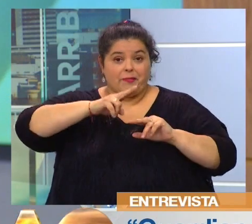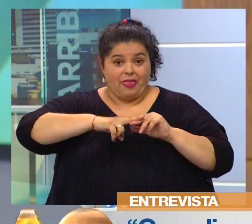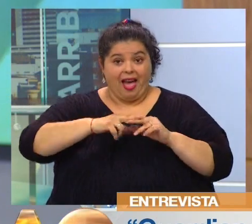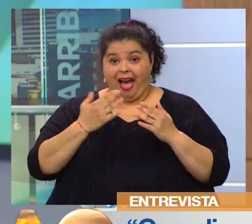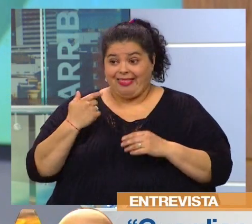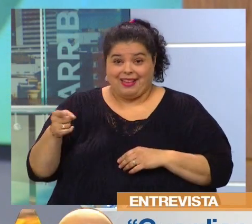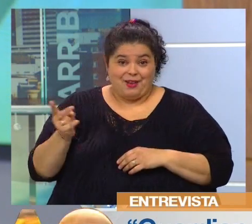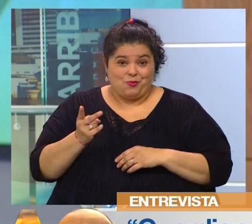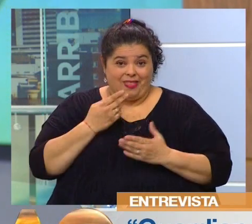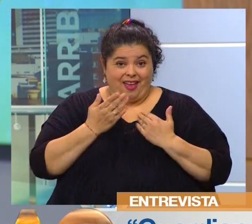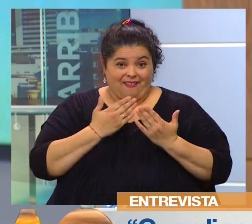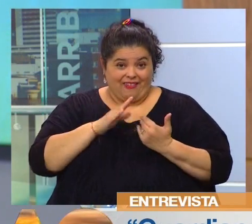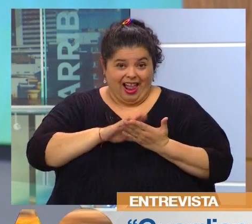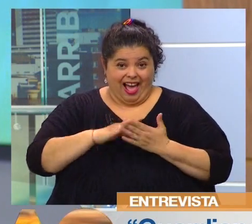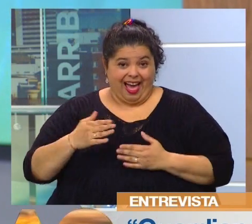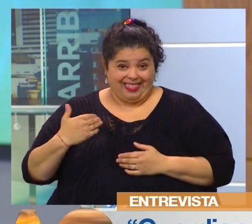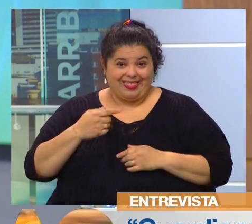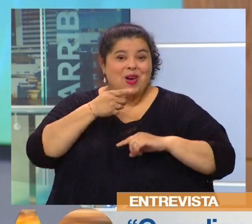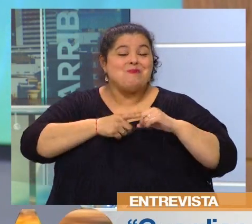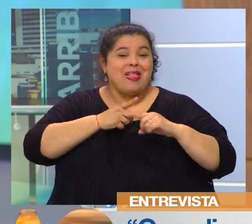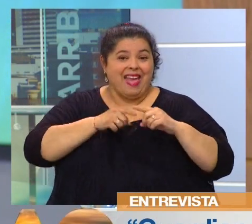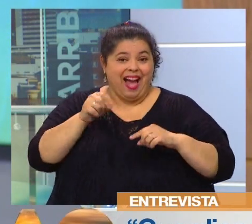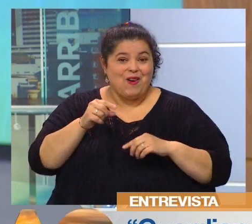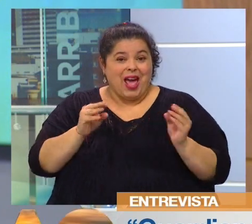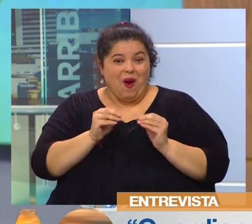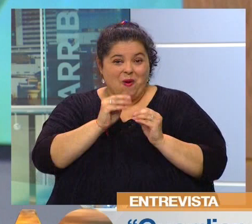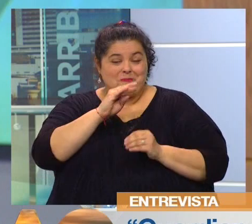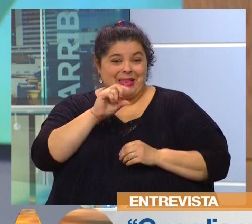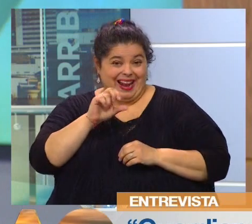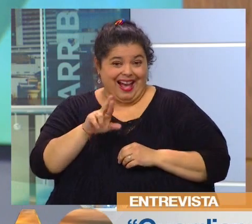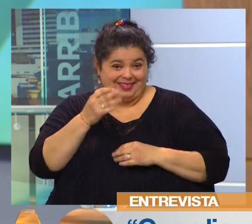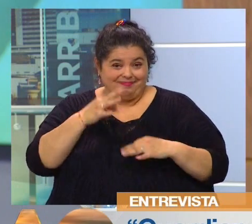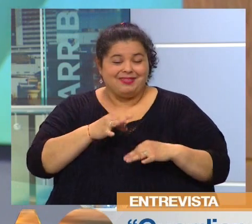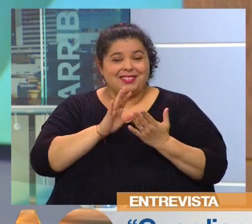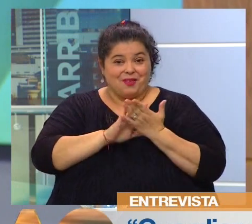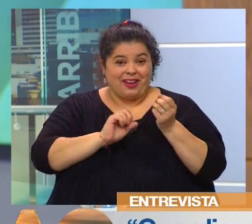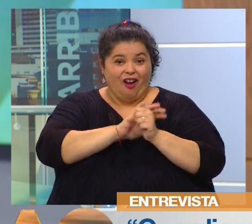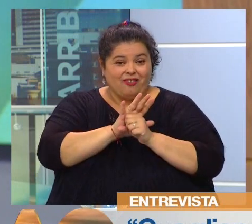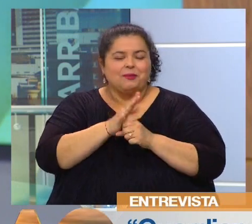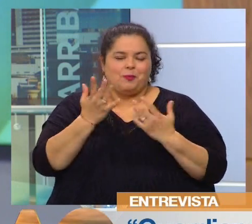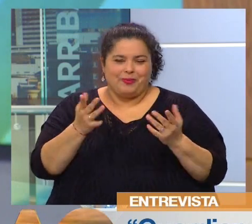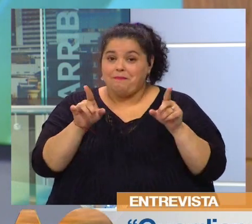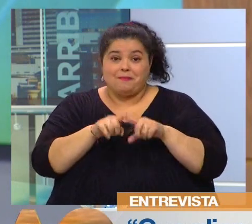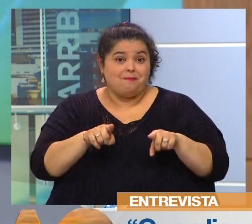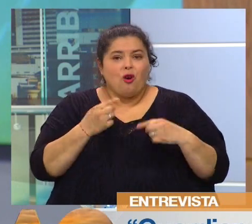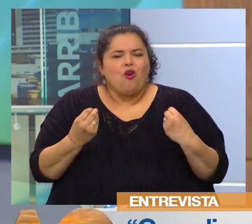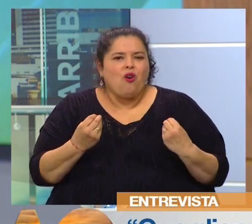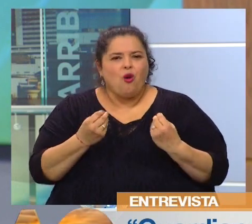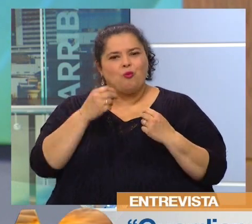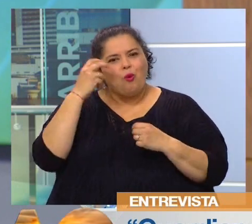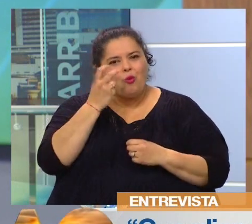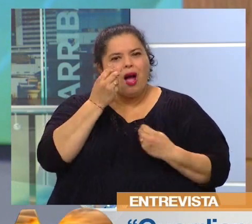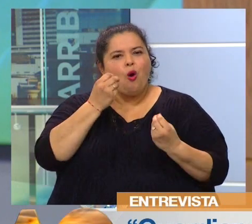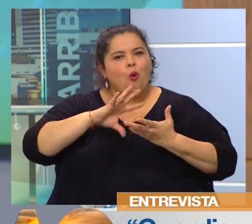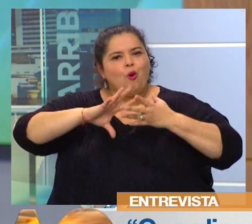hablando 25, me vamos a mediar ahorita acá con Pilar, y también cómo nos relacionamos con nuestras formas de sanar,